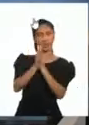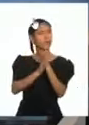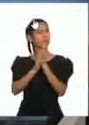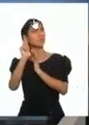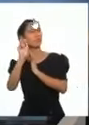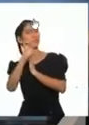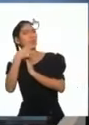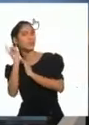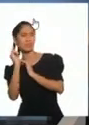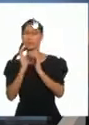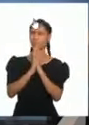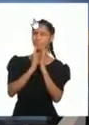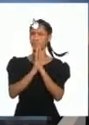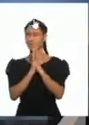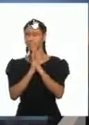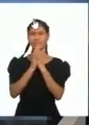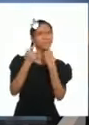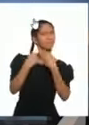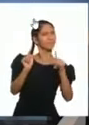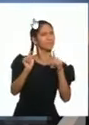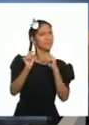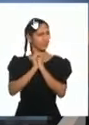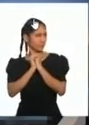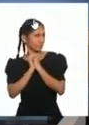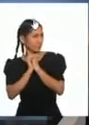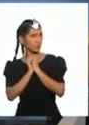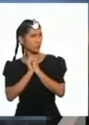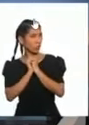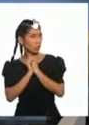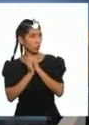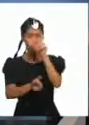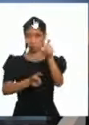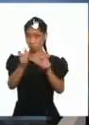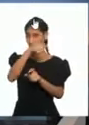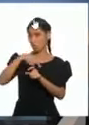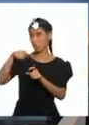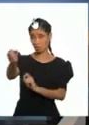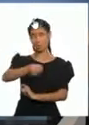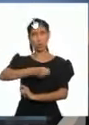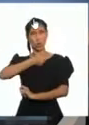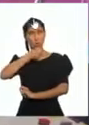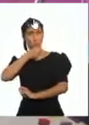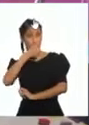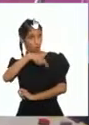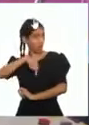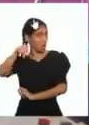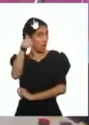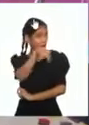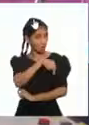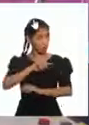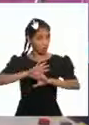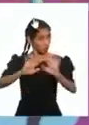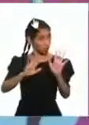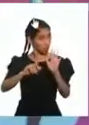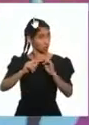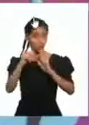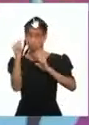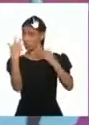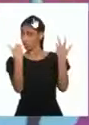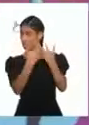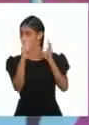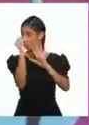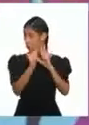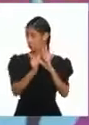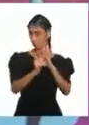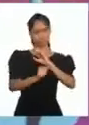Pero, ¿sólo los músicos son artistas? ¡Claro que no,